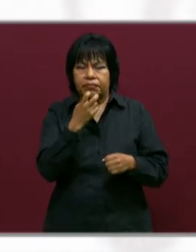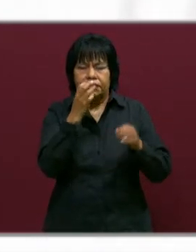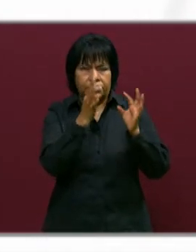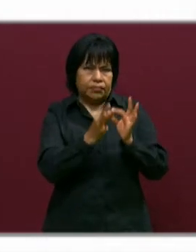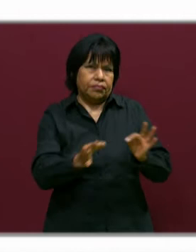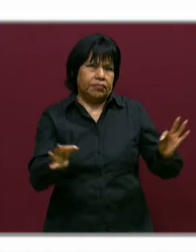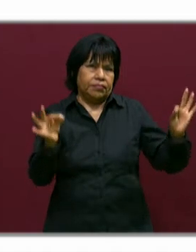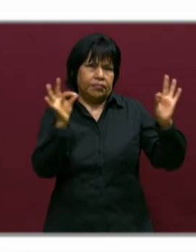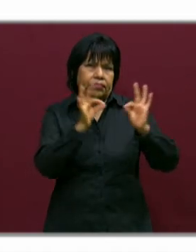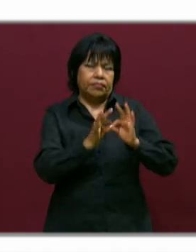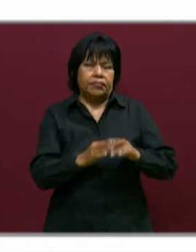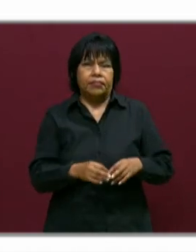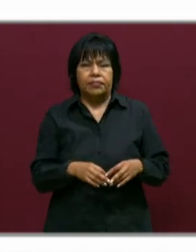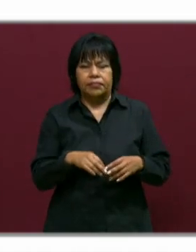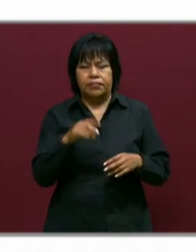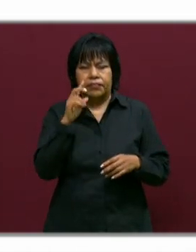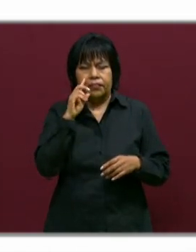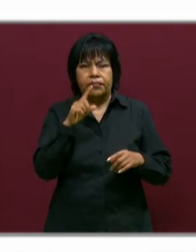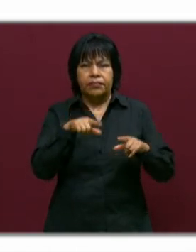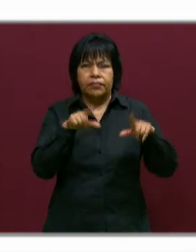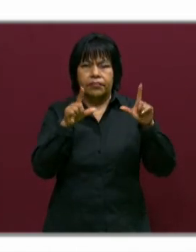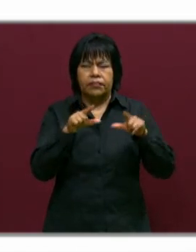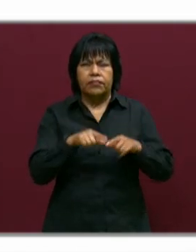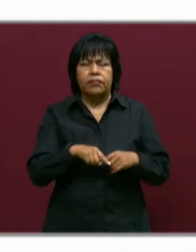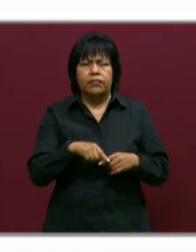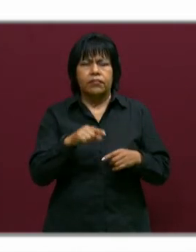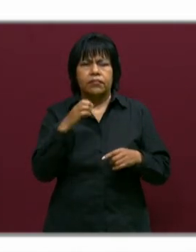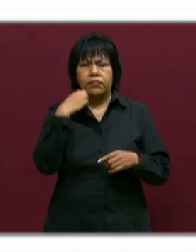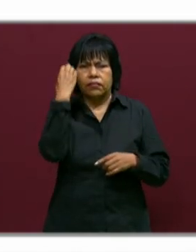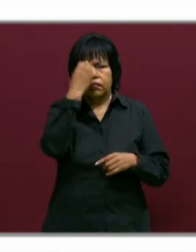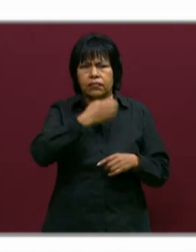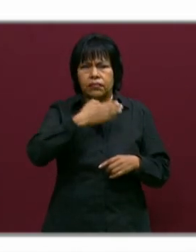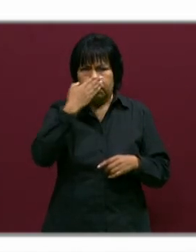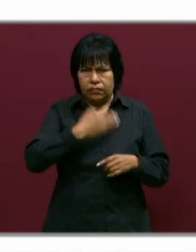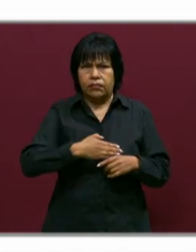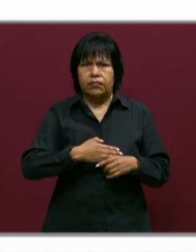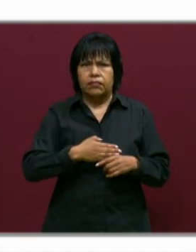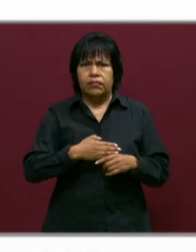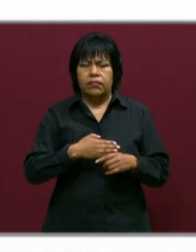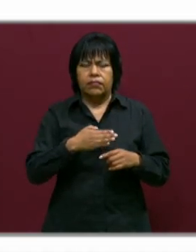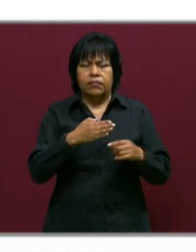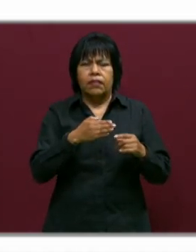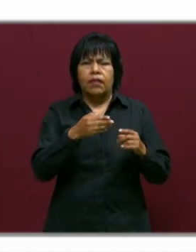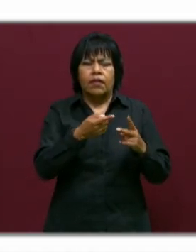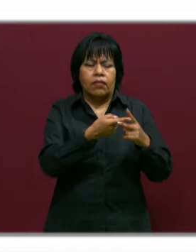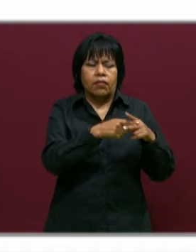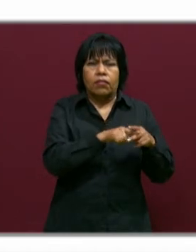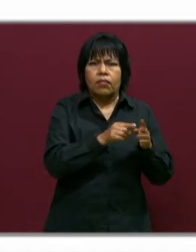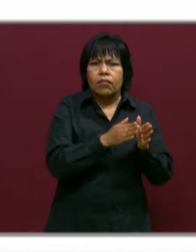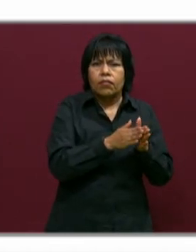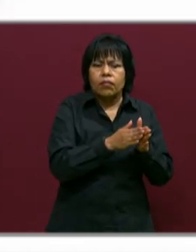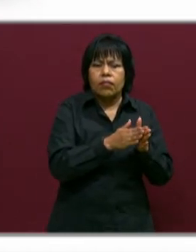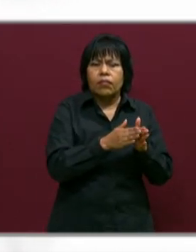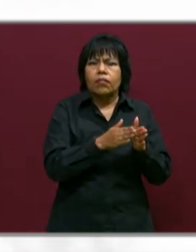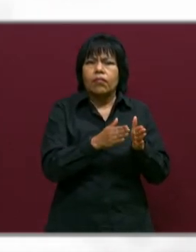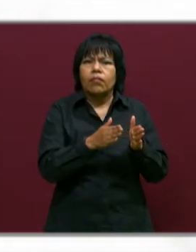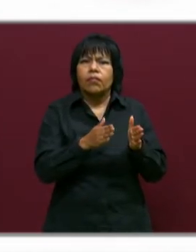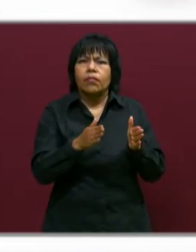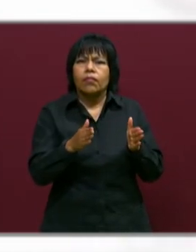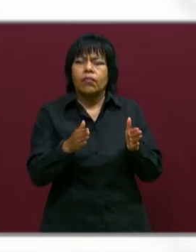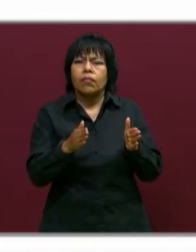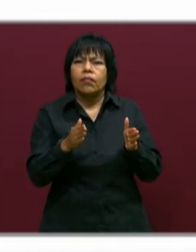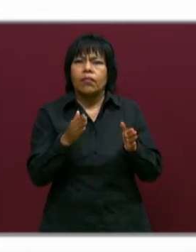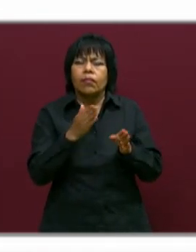líneas que dice una evaluación justa toma como parámetro el punto de partida del alumno y el alumno antes de la